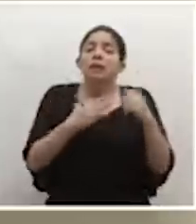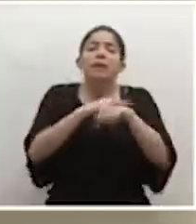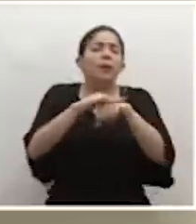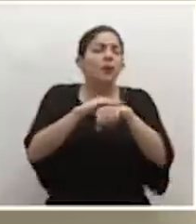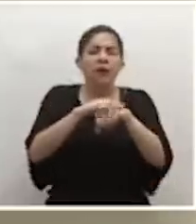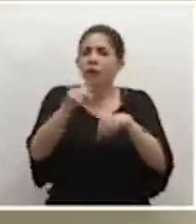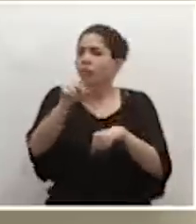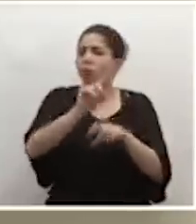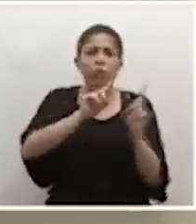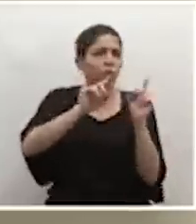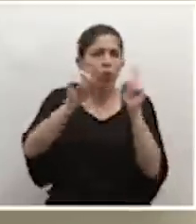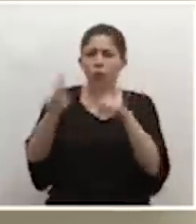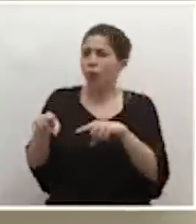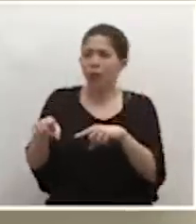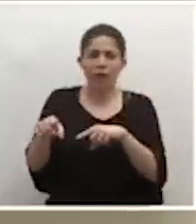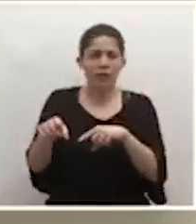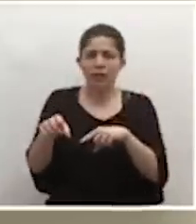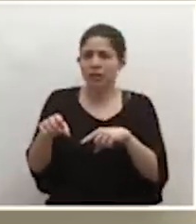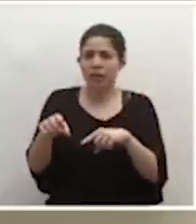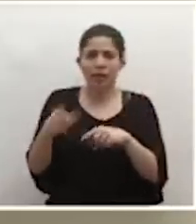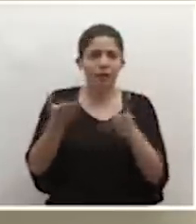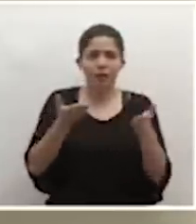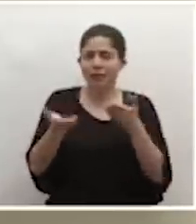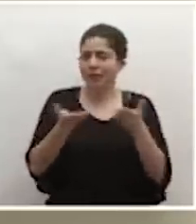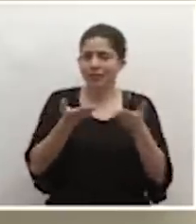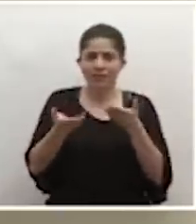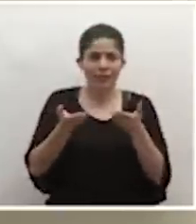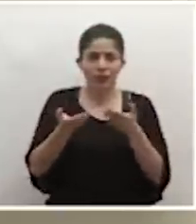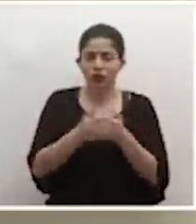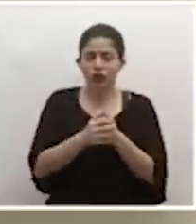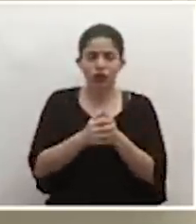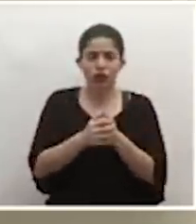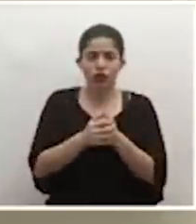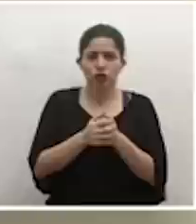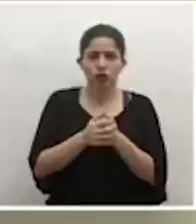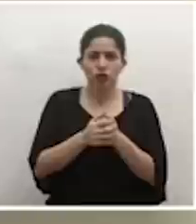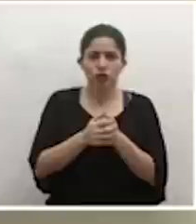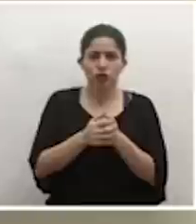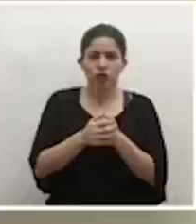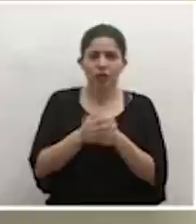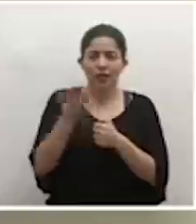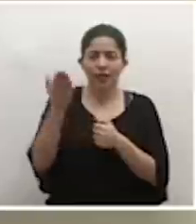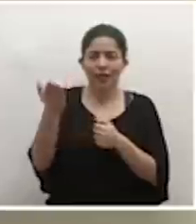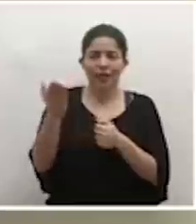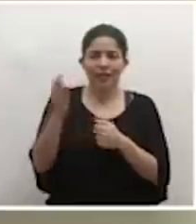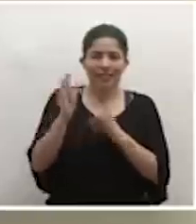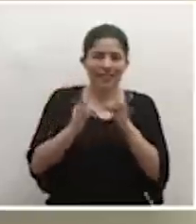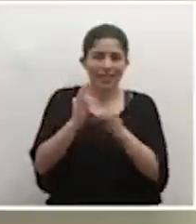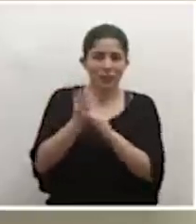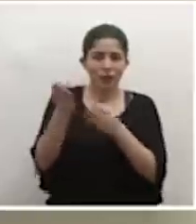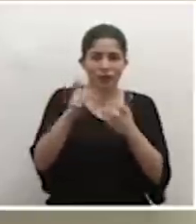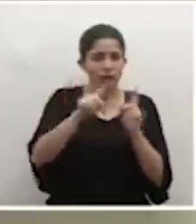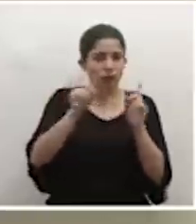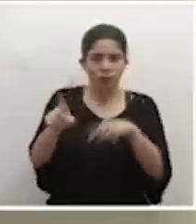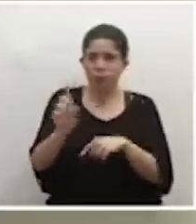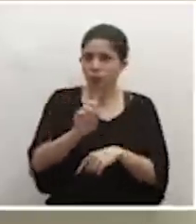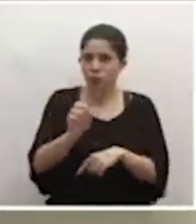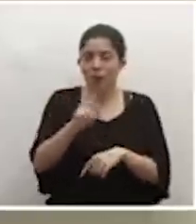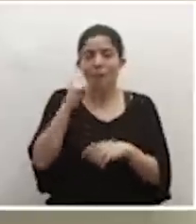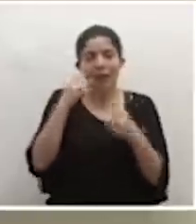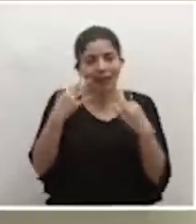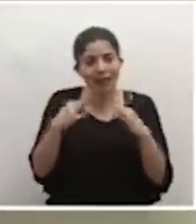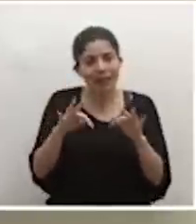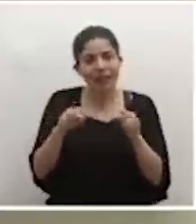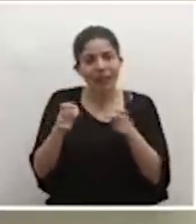favor, no acudan a los servicios de este tipo para justamente tratar de